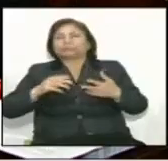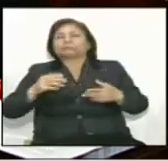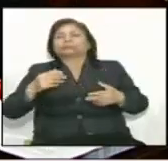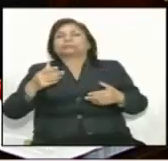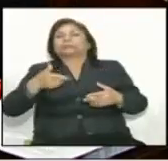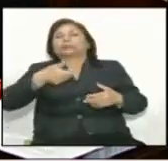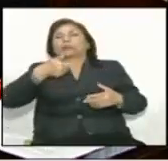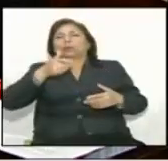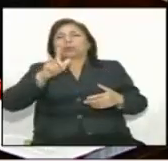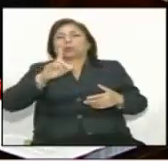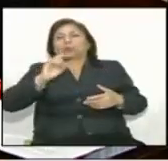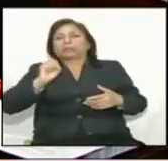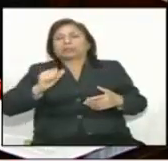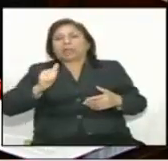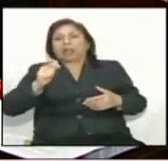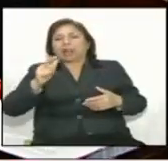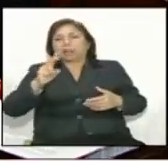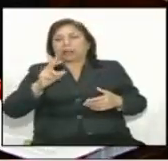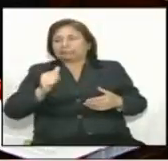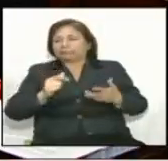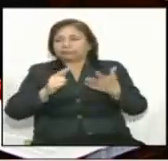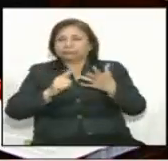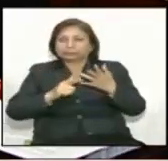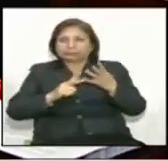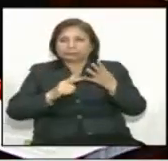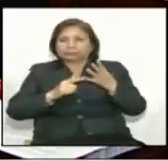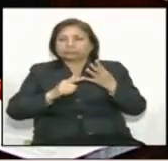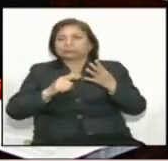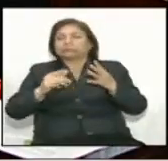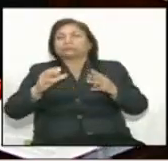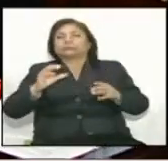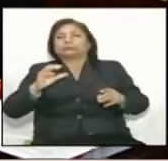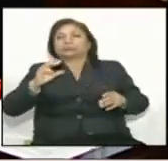¿La bancada de Acción Popular cree que apoye la lista de ustedes, la lista número uno?